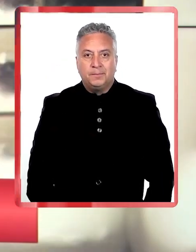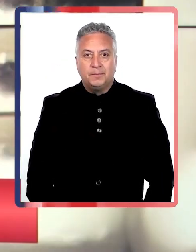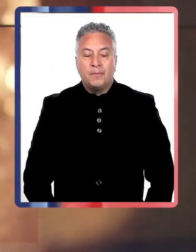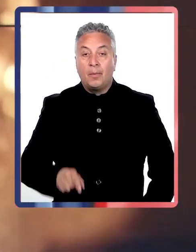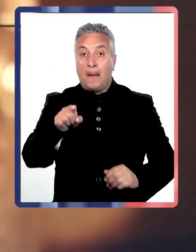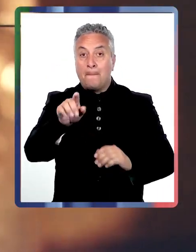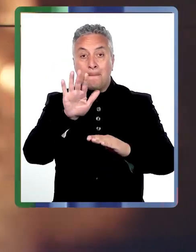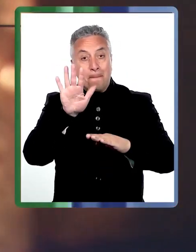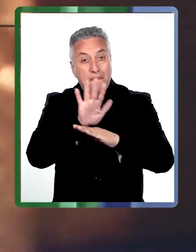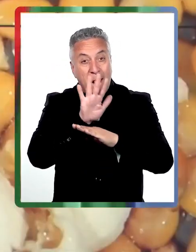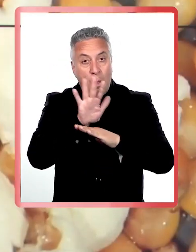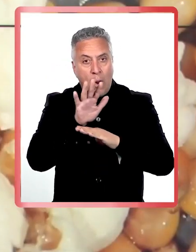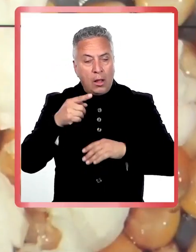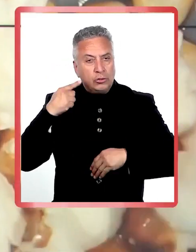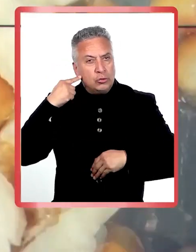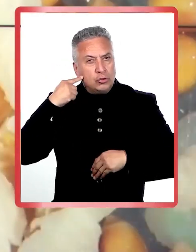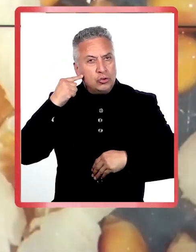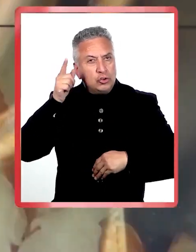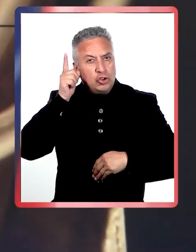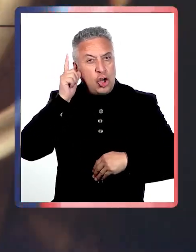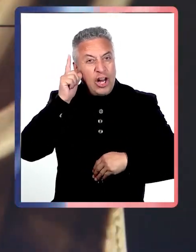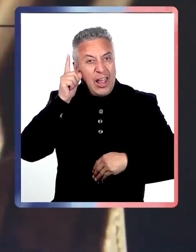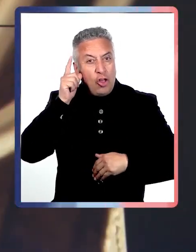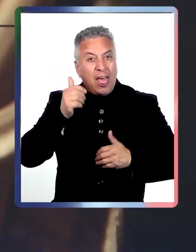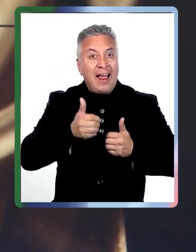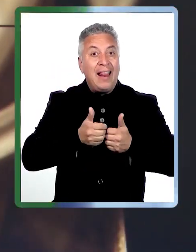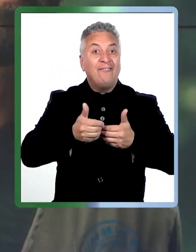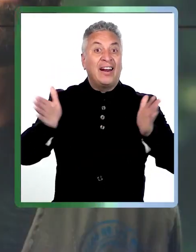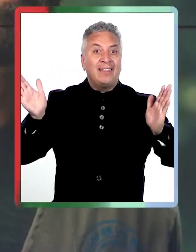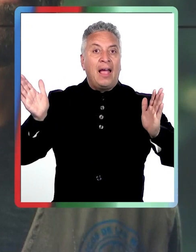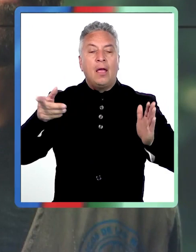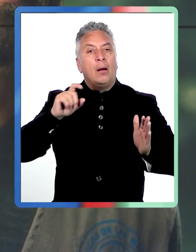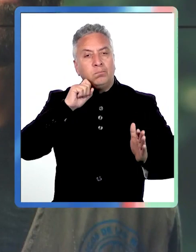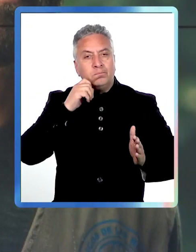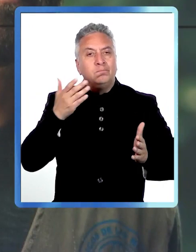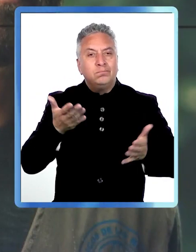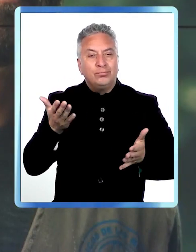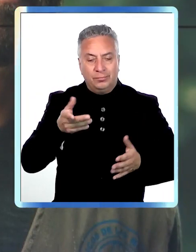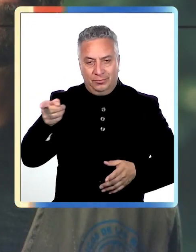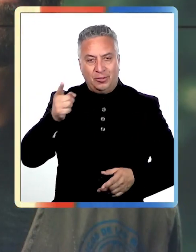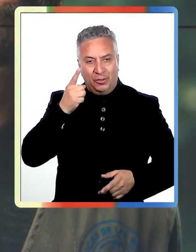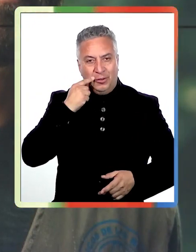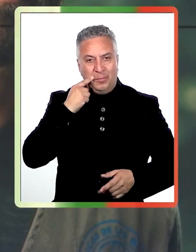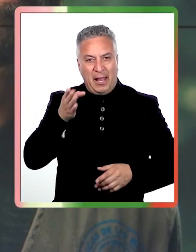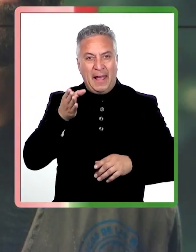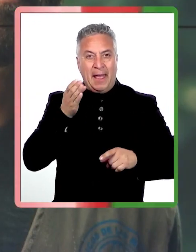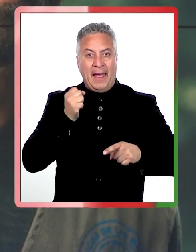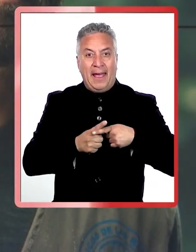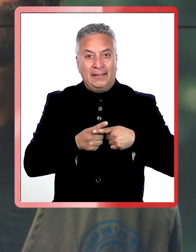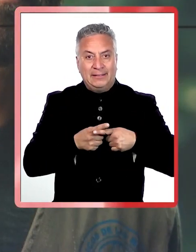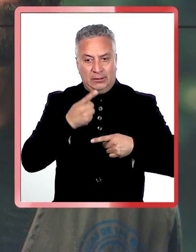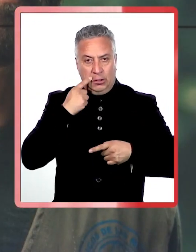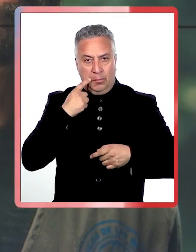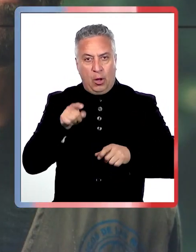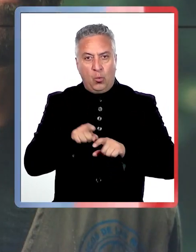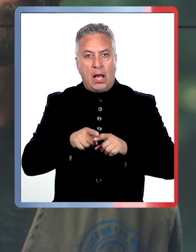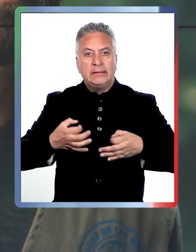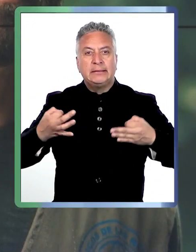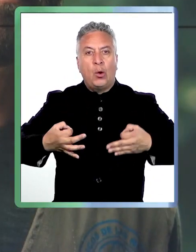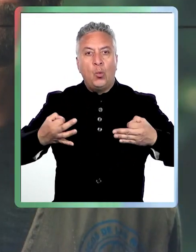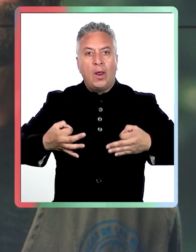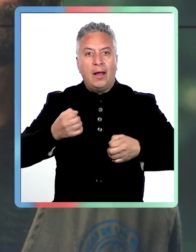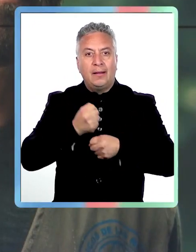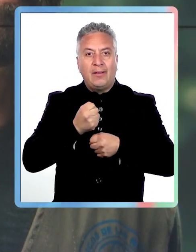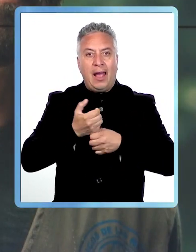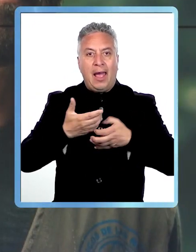La película Sonido de Libertad o Sound of Freedom está inspirada en la vida de Timothy Ballard, un ex agente del Departamento de Seguridad Nacional